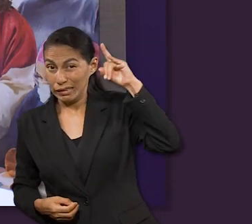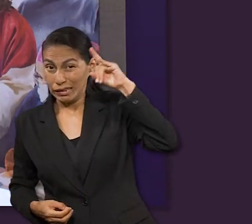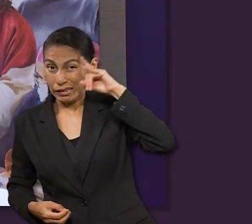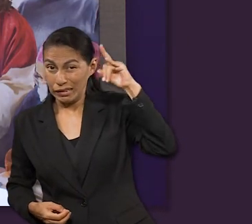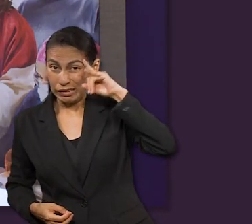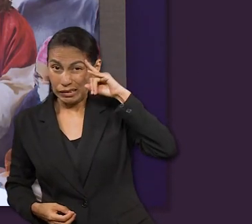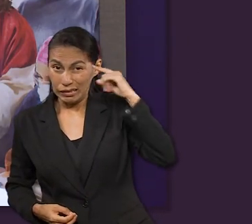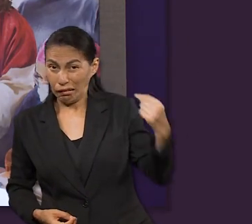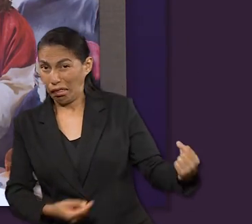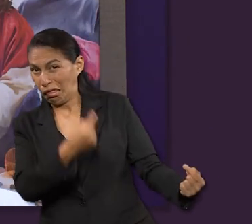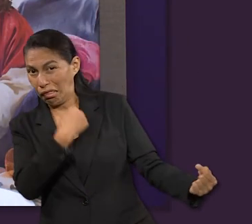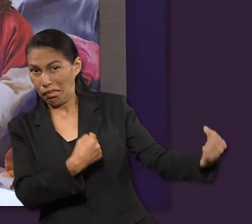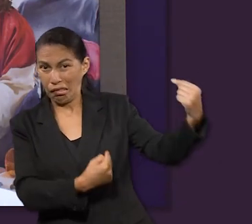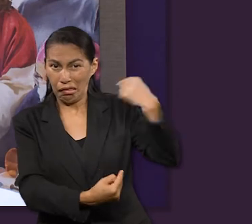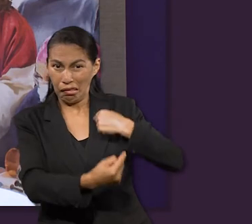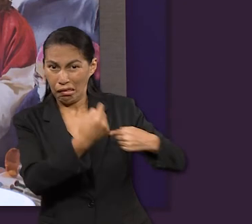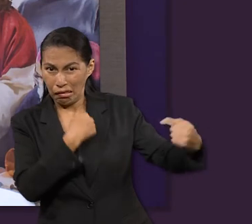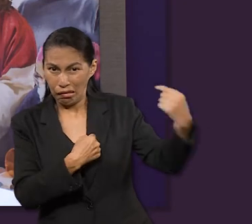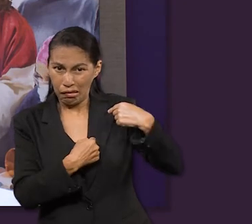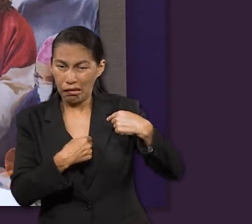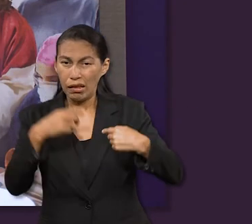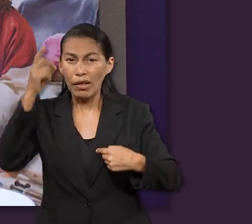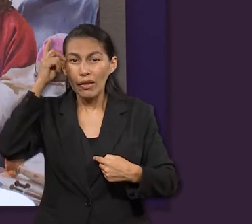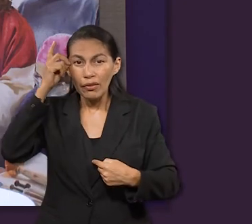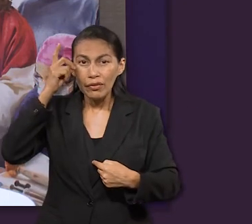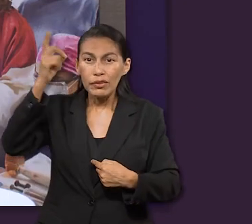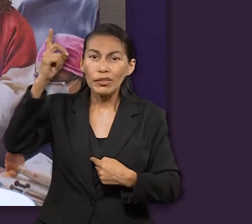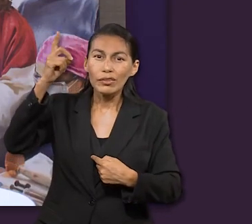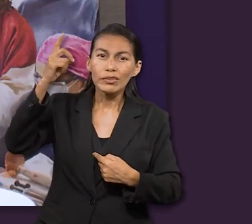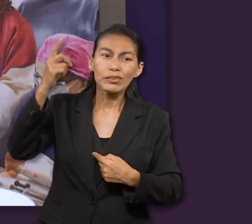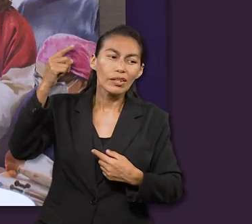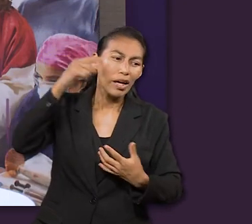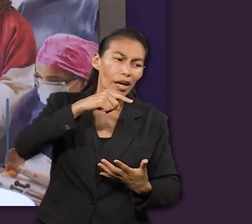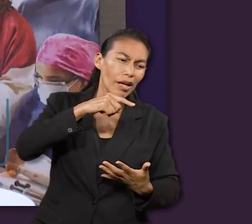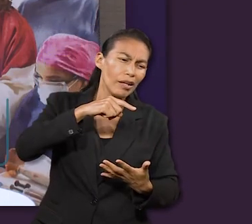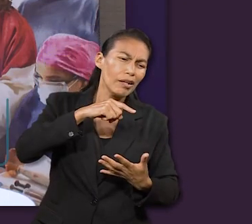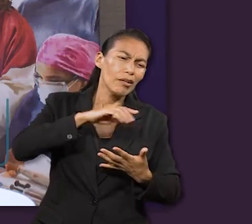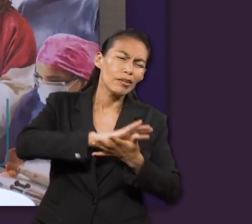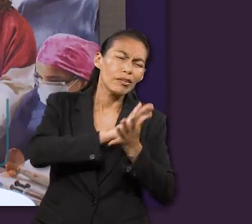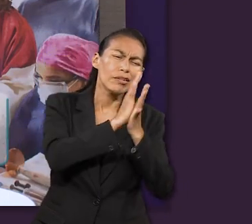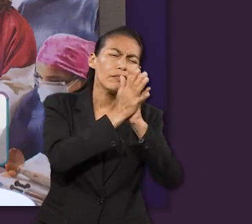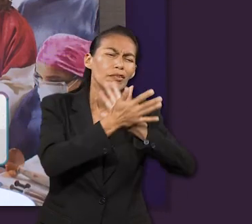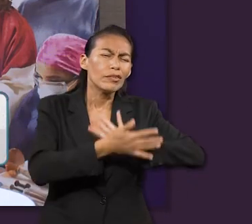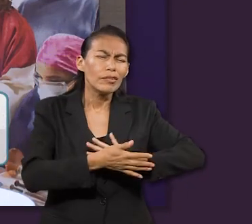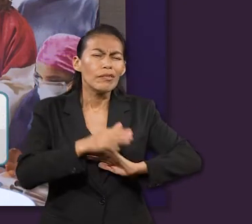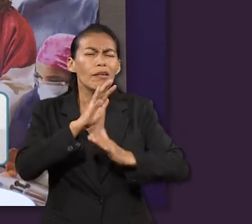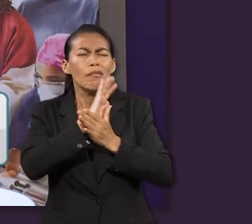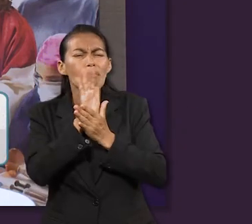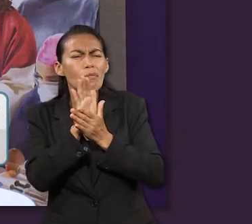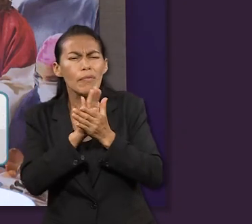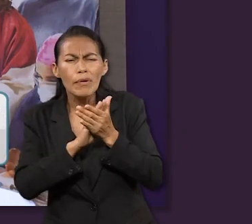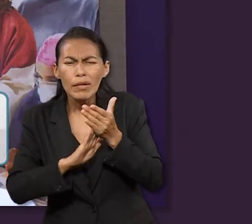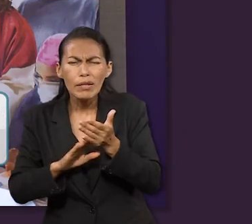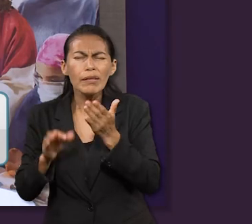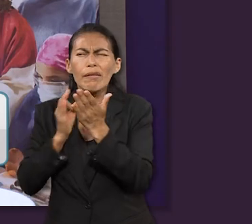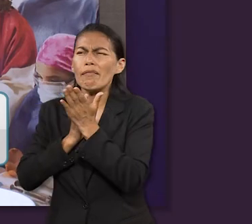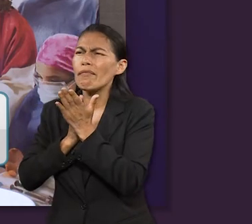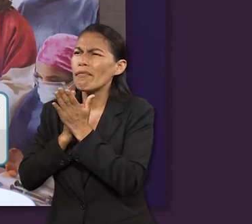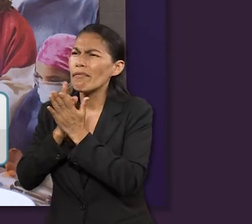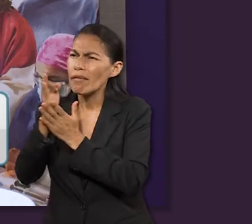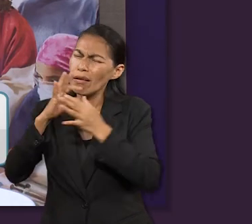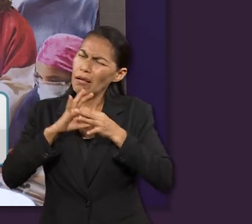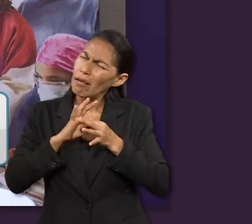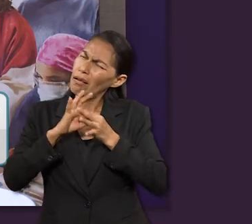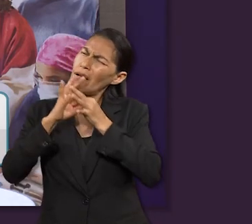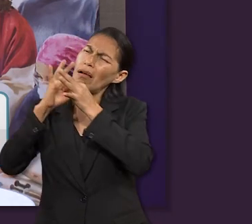causado por Satanás, porque él dice que Satanás lo abofeteaba, Dios lo utilizaba para que él fuera un hombre humilde y se mantuviera